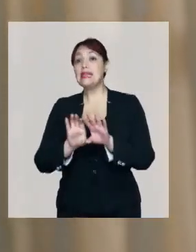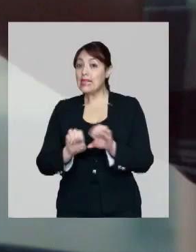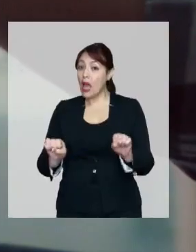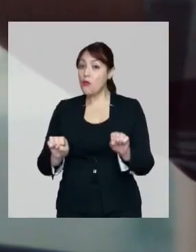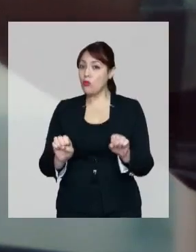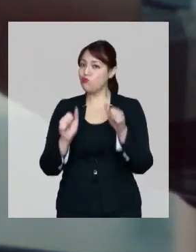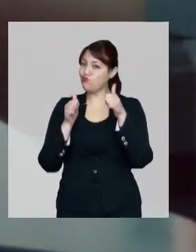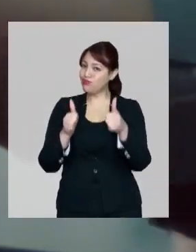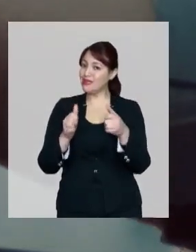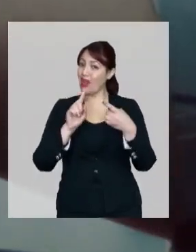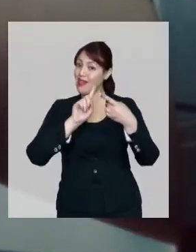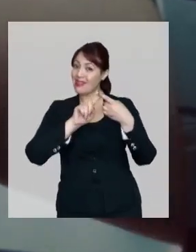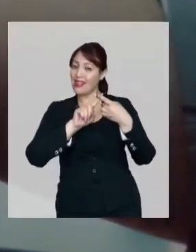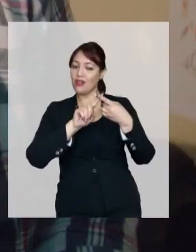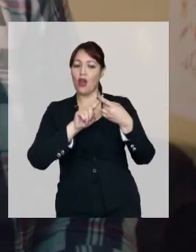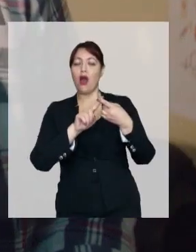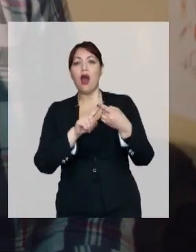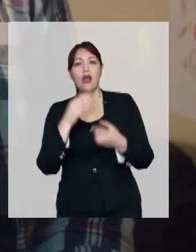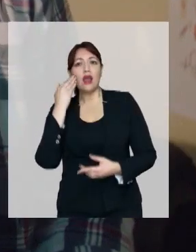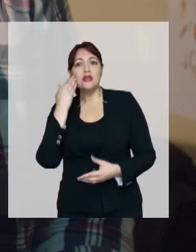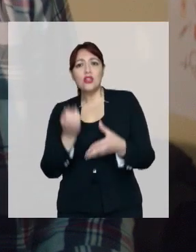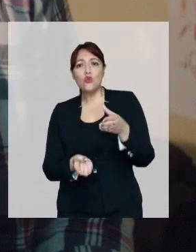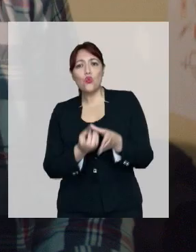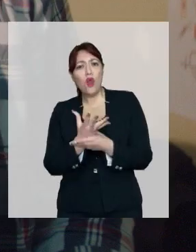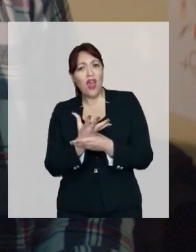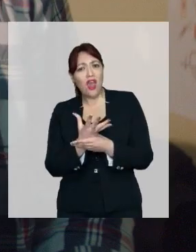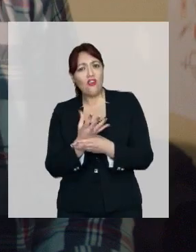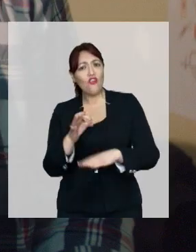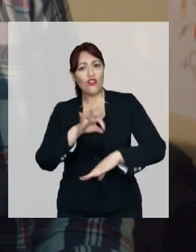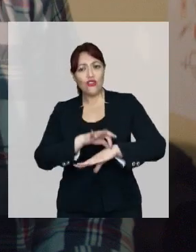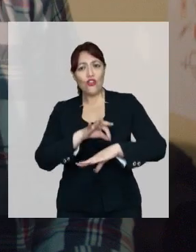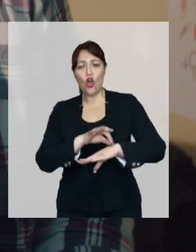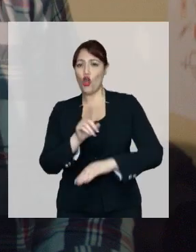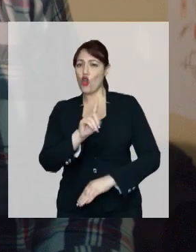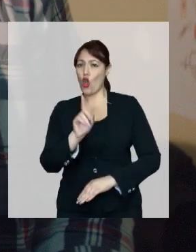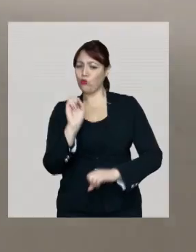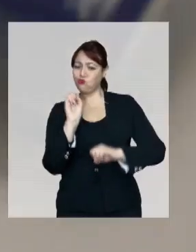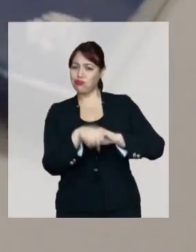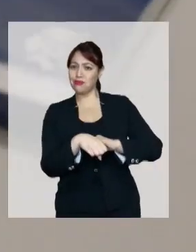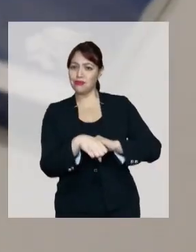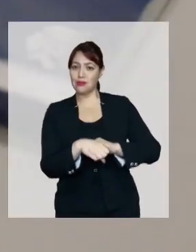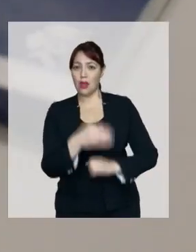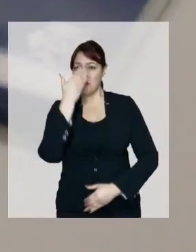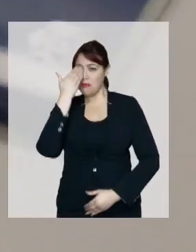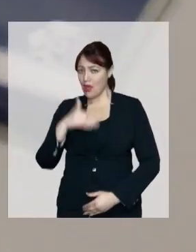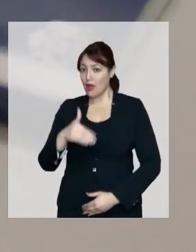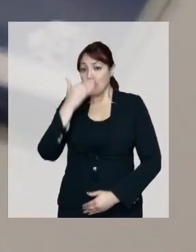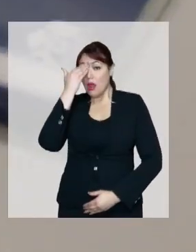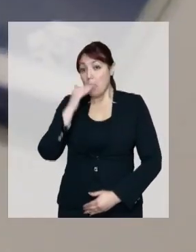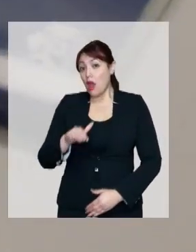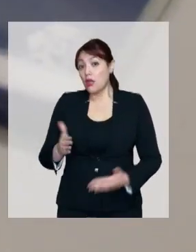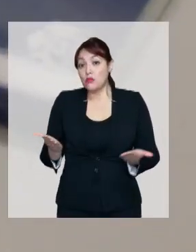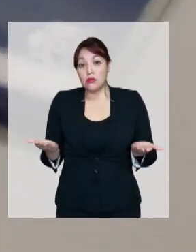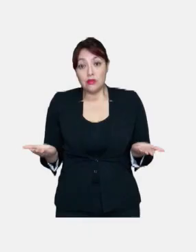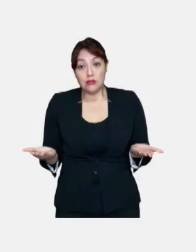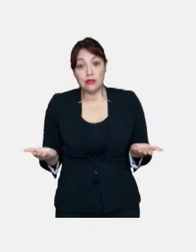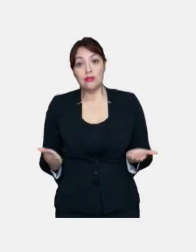Estamos listos con el dedo. ¿Quedó como nuevo, Doc? No te conformes. Si está mala, está mala.